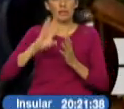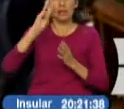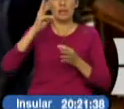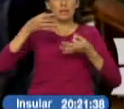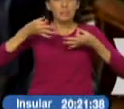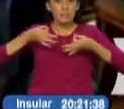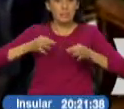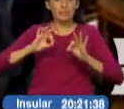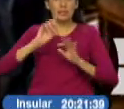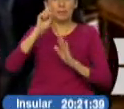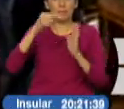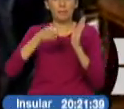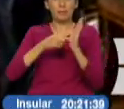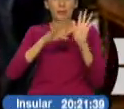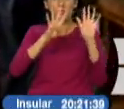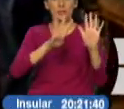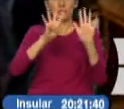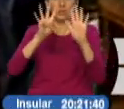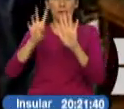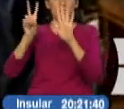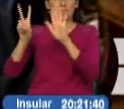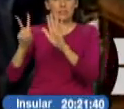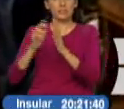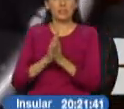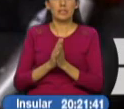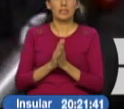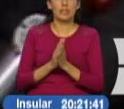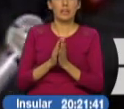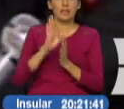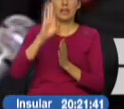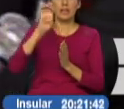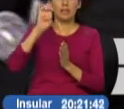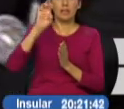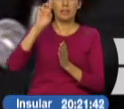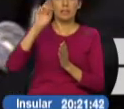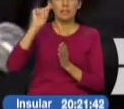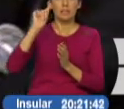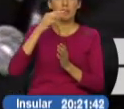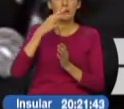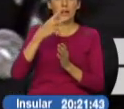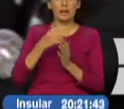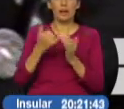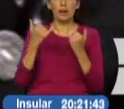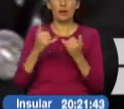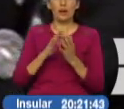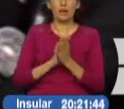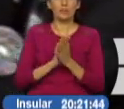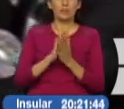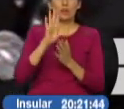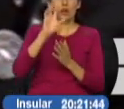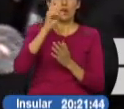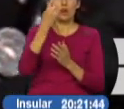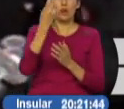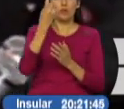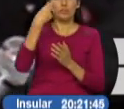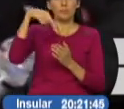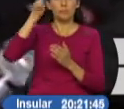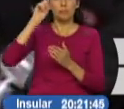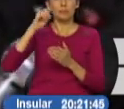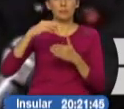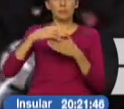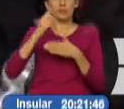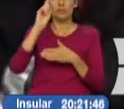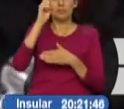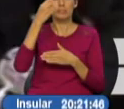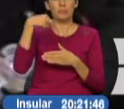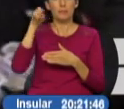1997 el entonces diputado del MPD Gustavo Terán denunció el presunto cobro de 11 mil millones de sucres de la cuenta de fondos de reserva del Banco Central